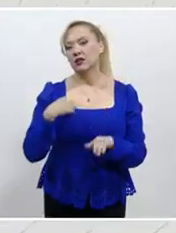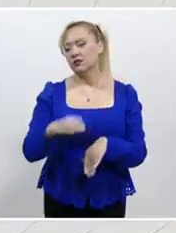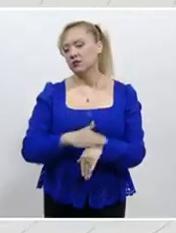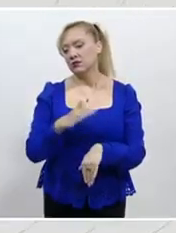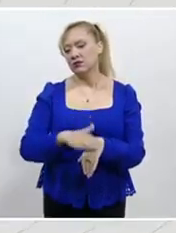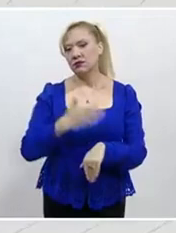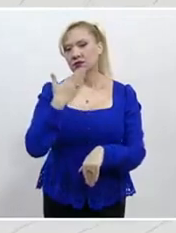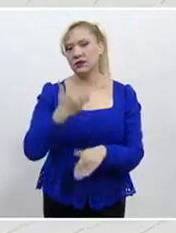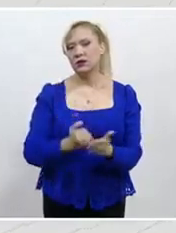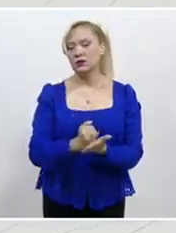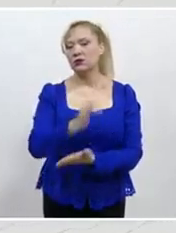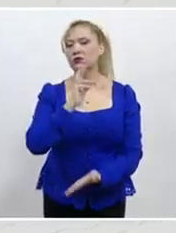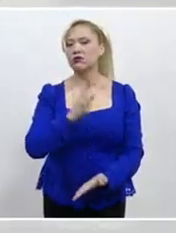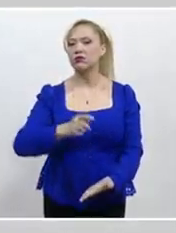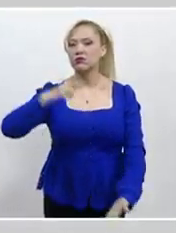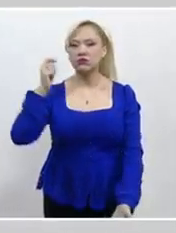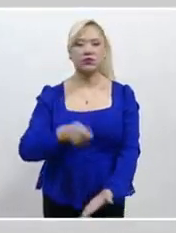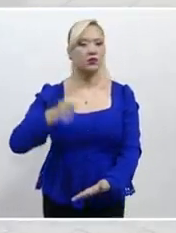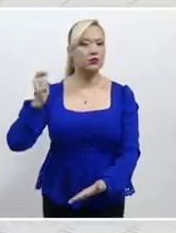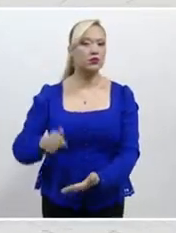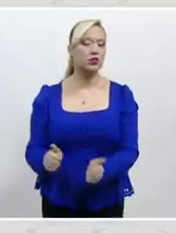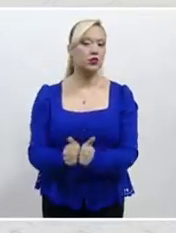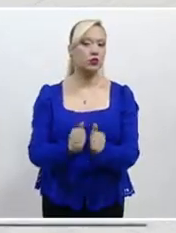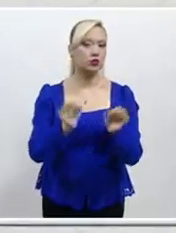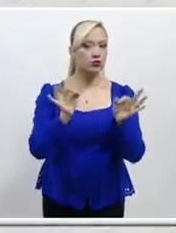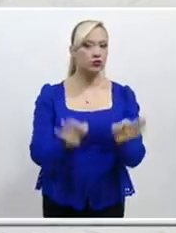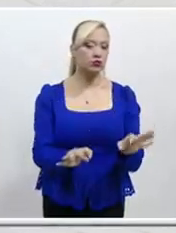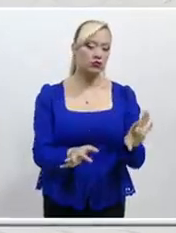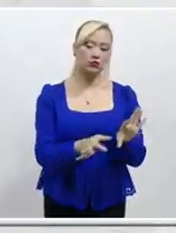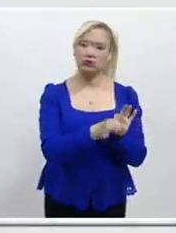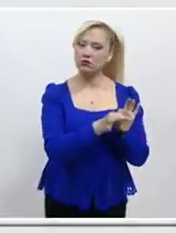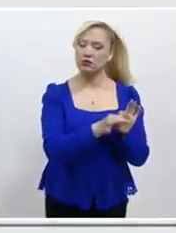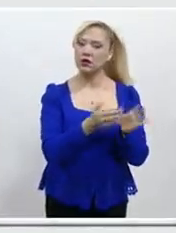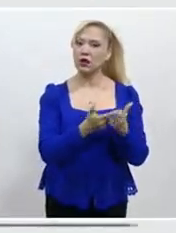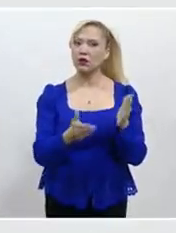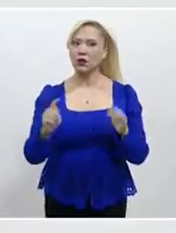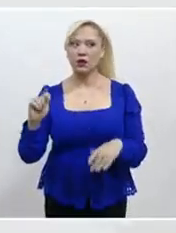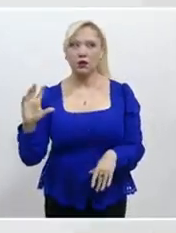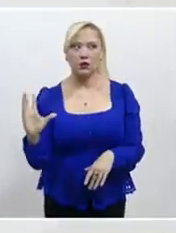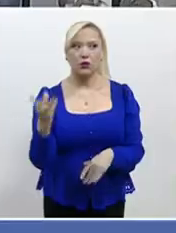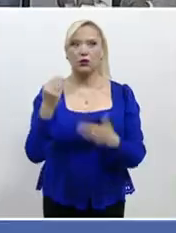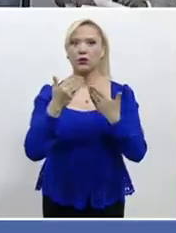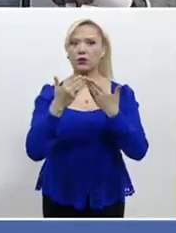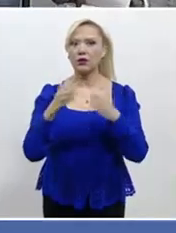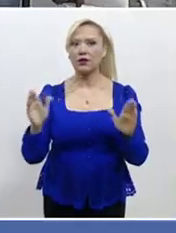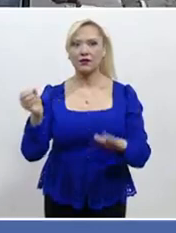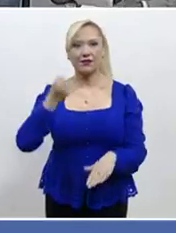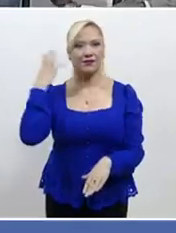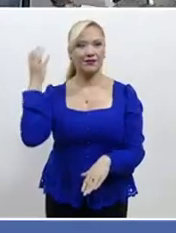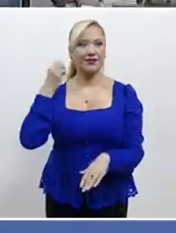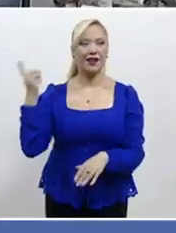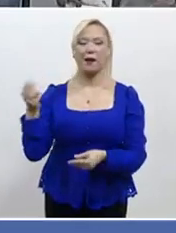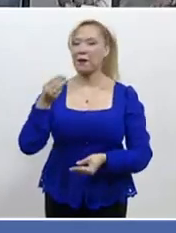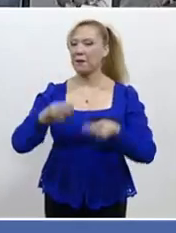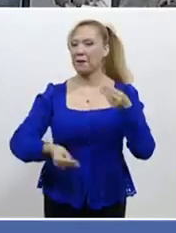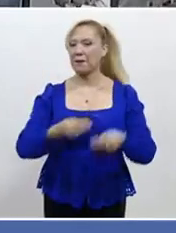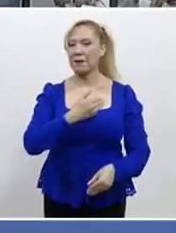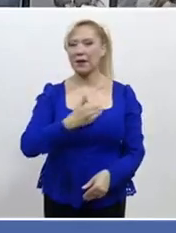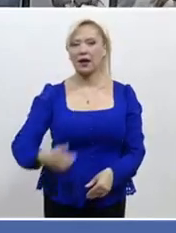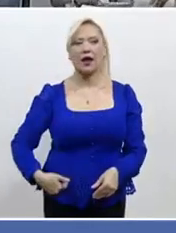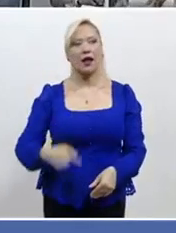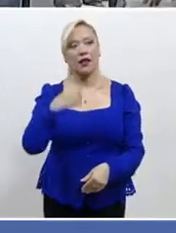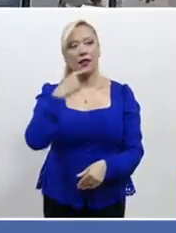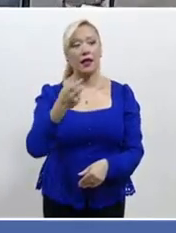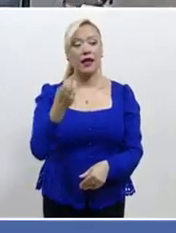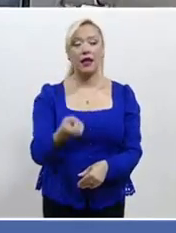Al inaugurar el coloquio Ética Judicial en la Era Digital y Justicia Abierta, el magistrado presidente dijo que